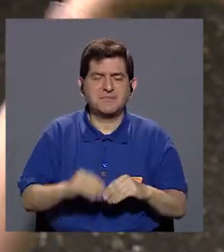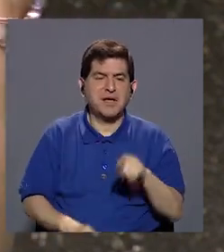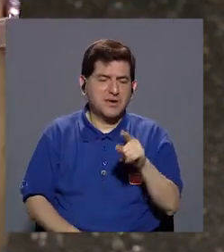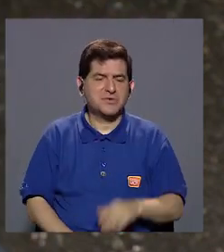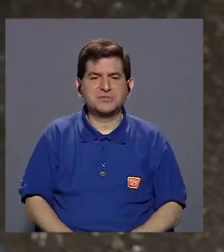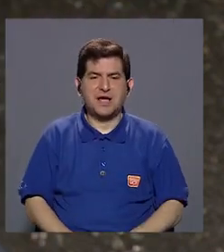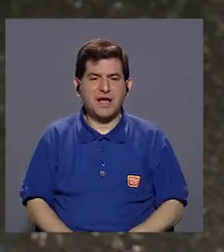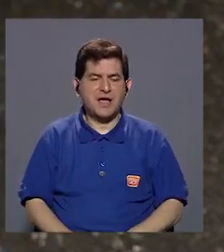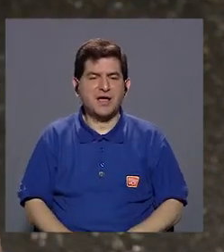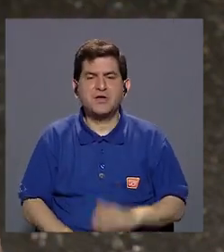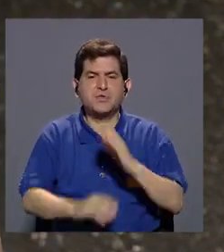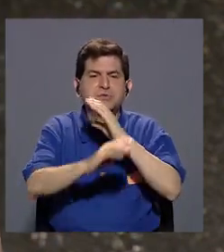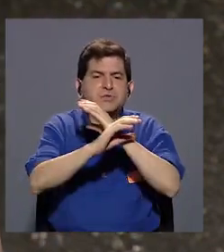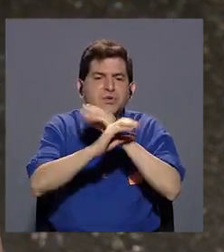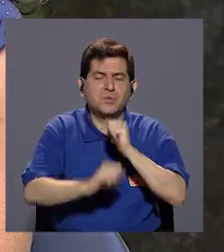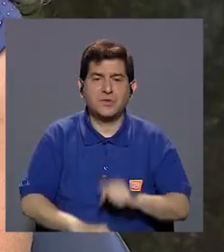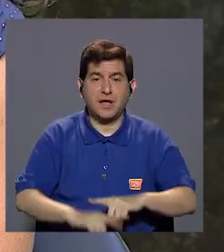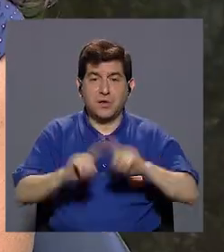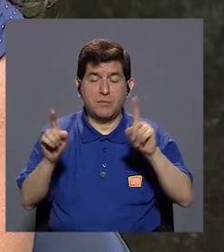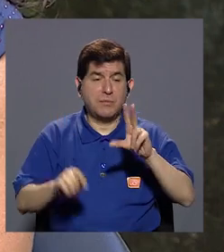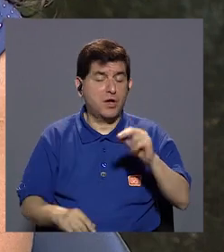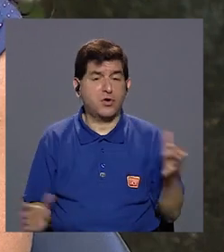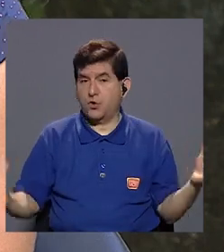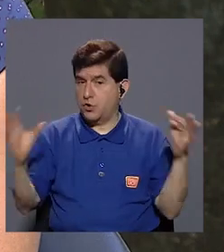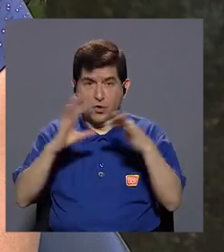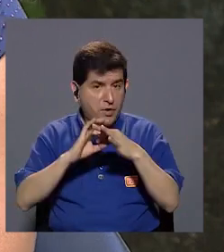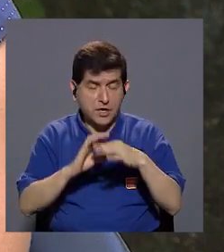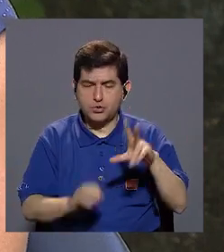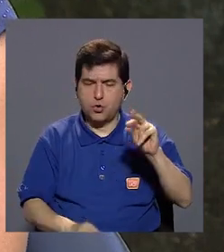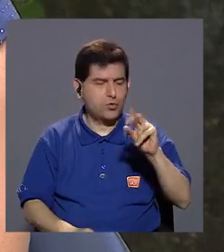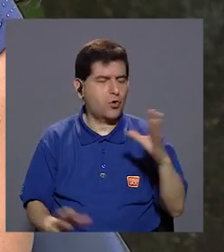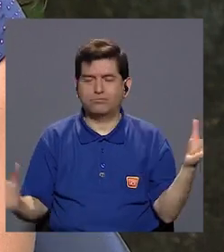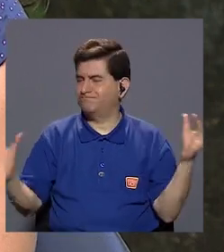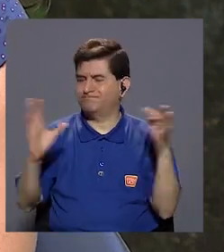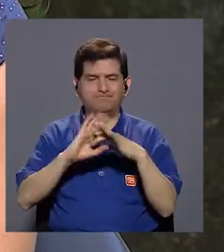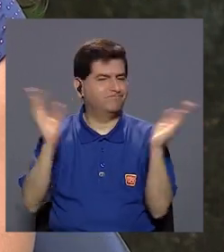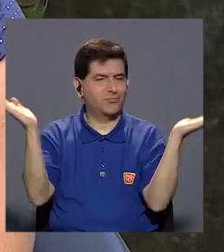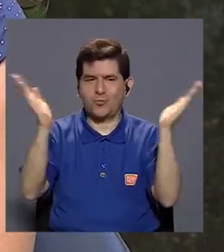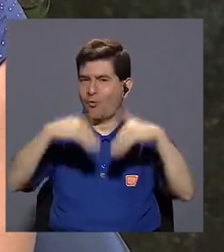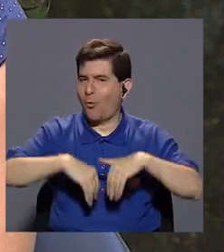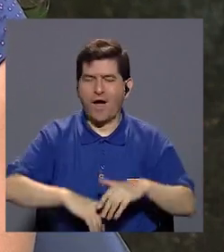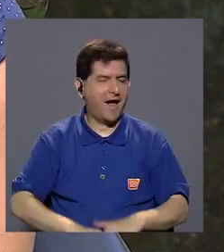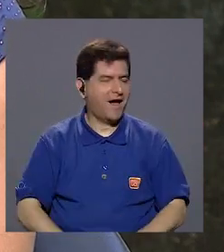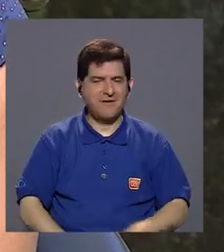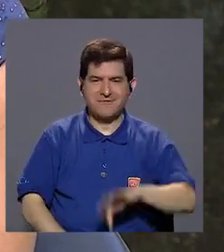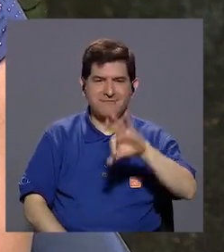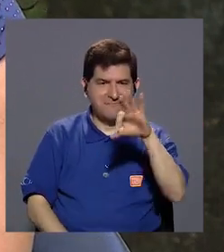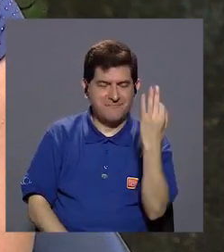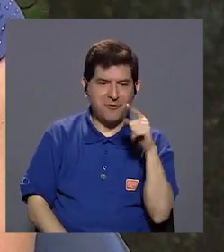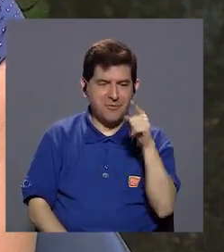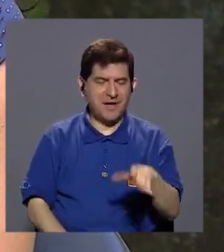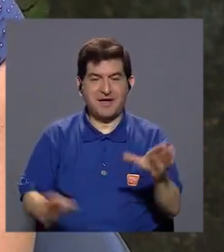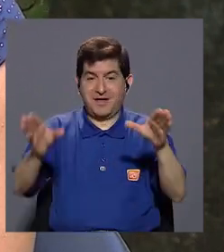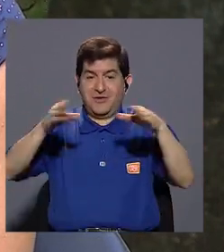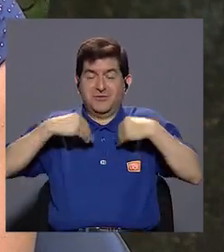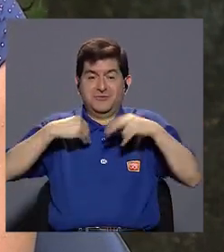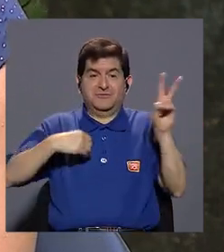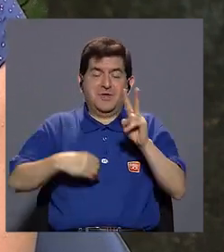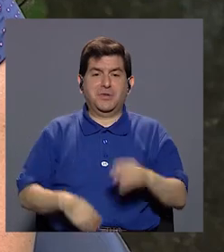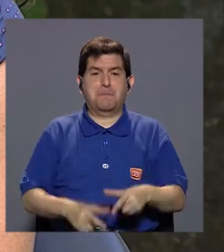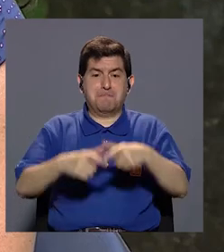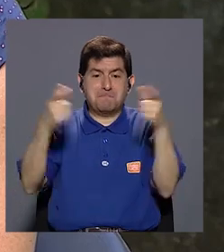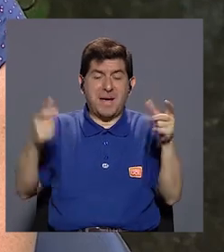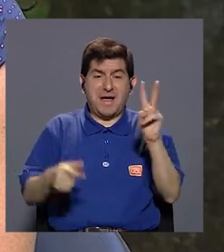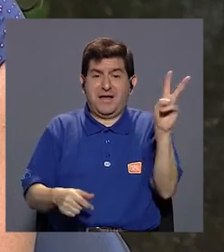su mantenimiento, ¿verdad? Pero no tiene ninguna relación con No, no tiene ninguna relación con la forma en que adquieren el virus, porque la